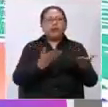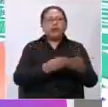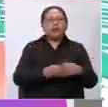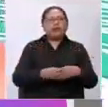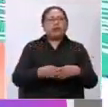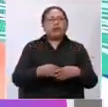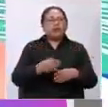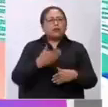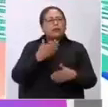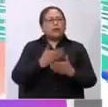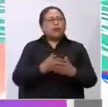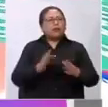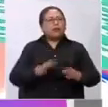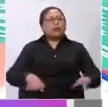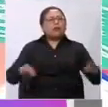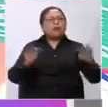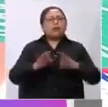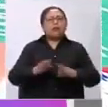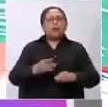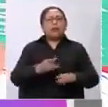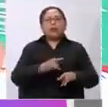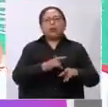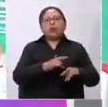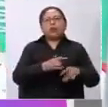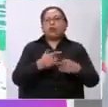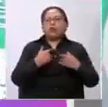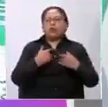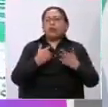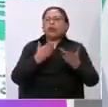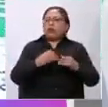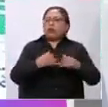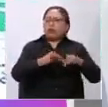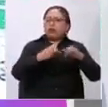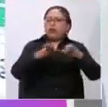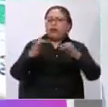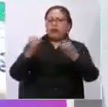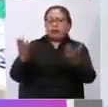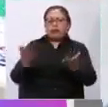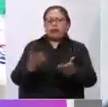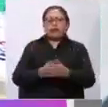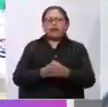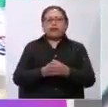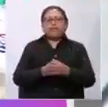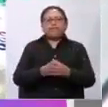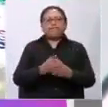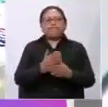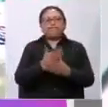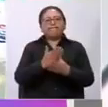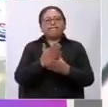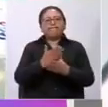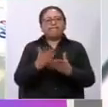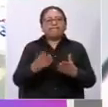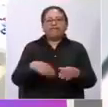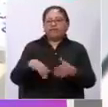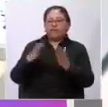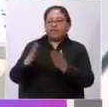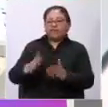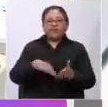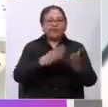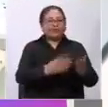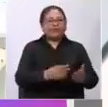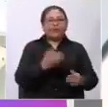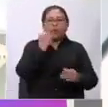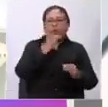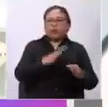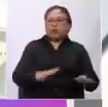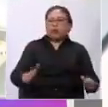interesantes donde el bullying se sigue ejerciendo, se sigue generando una suerte de acoso entre pares y esta